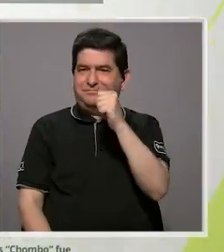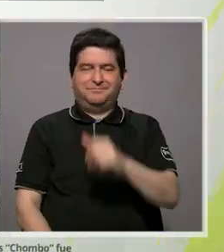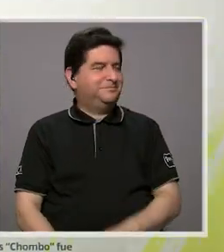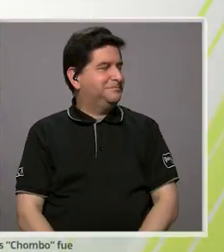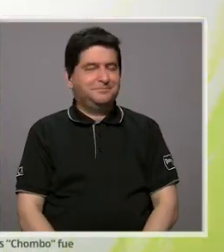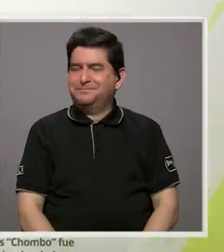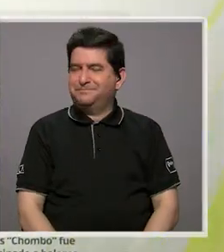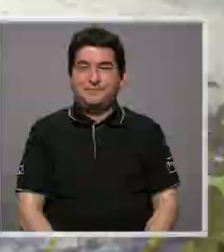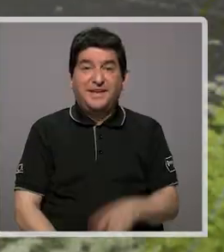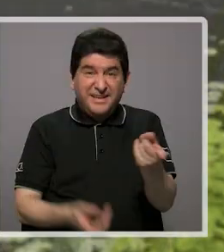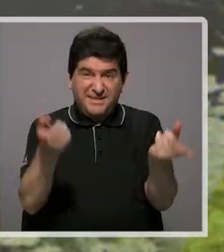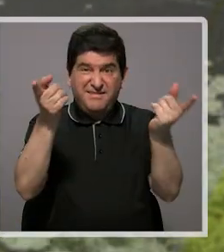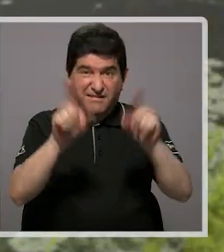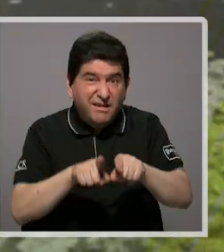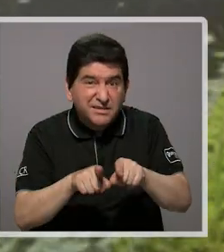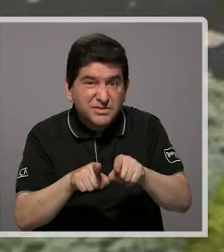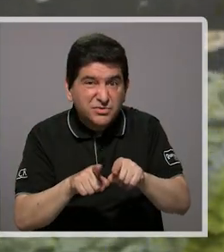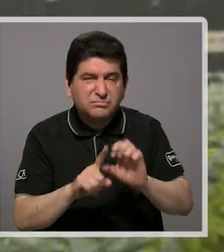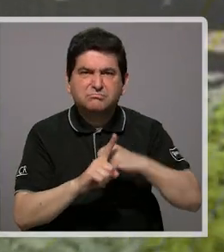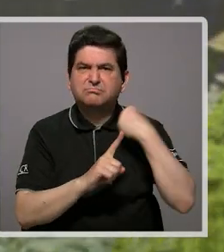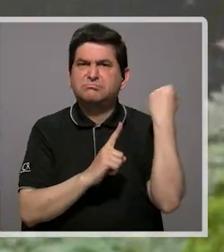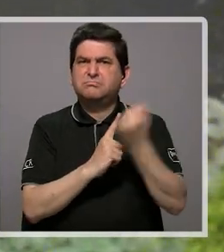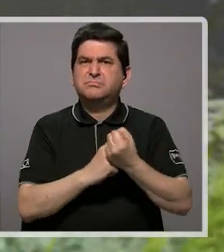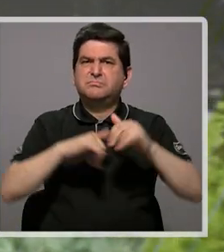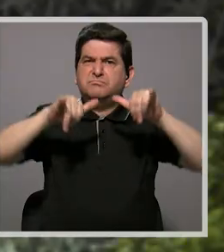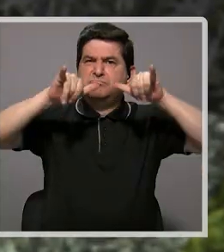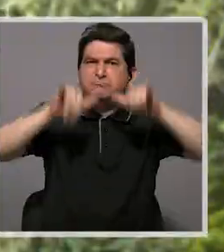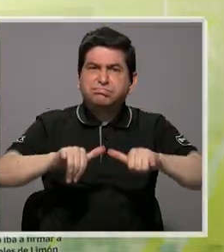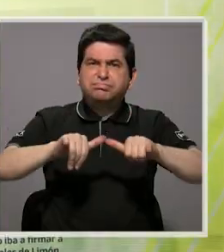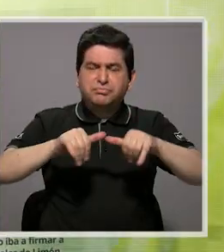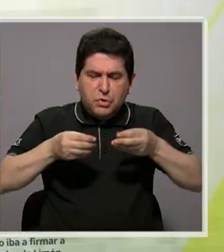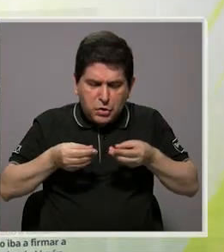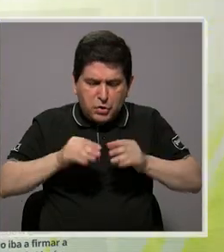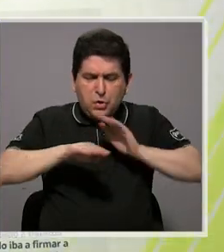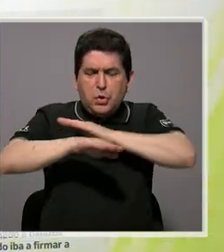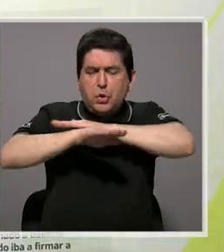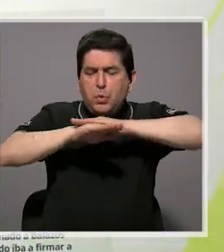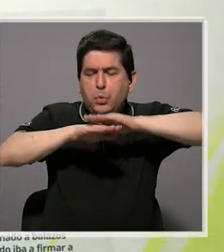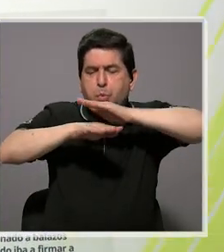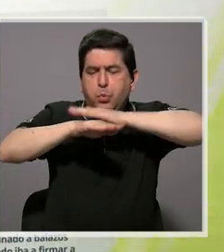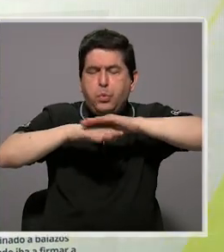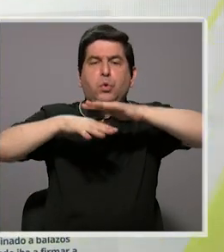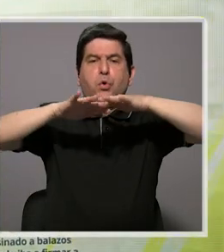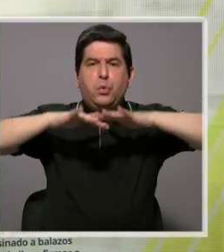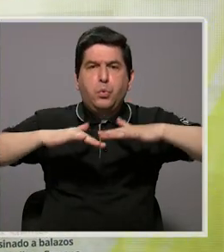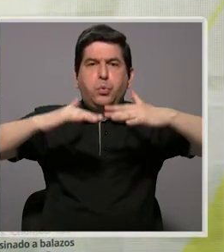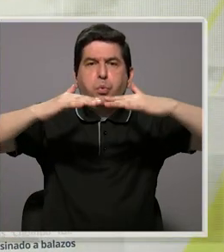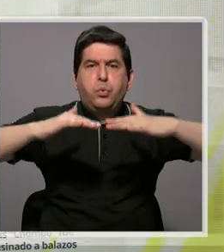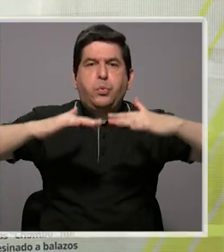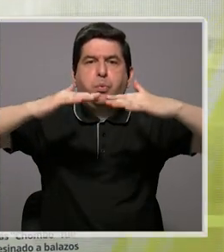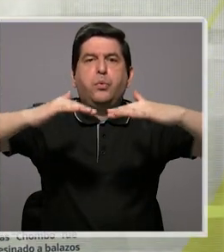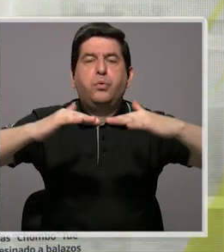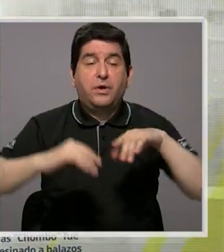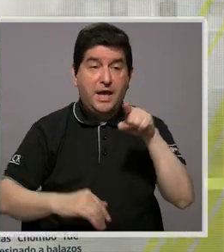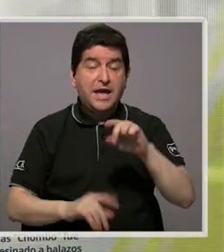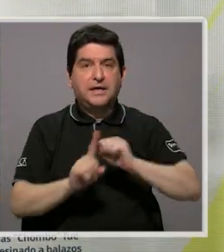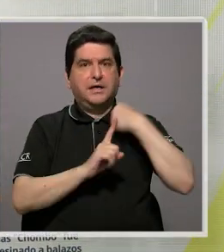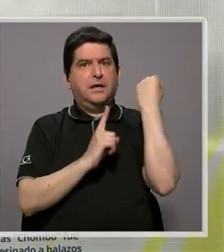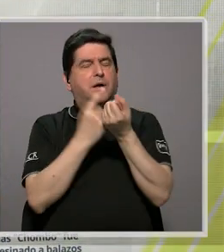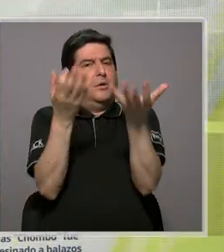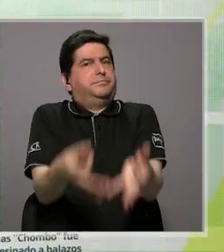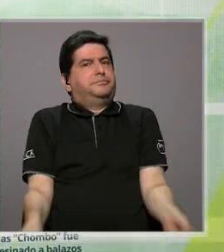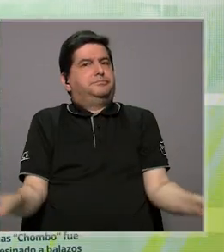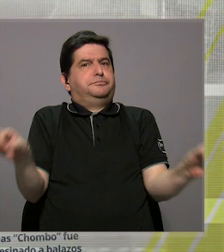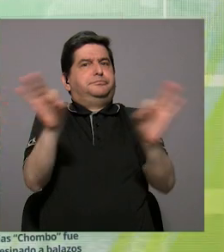sino que en este caso lo que ocurre es que permanecen en la superficie del agua. Entonces también eso fue un